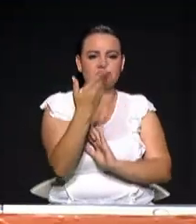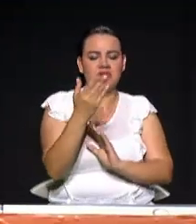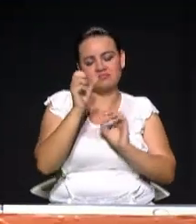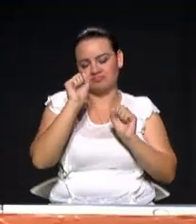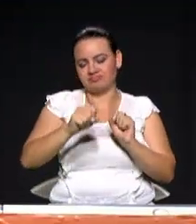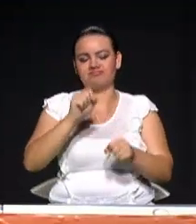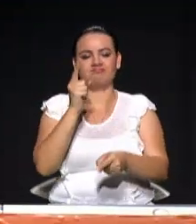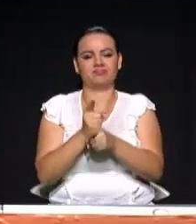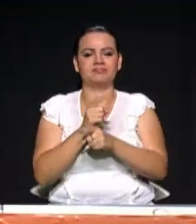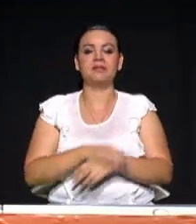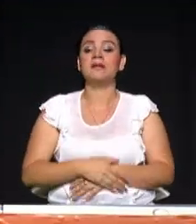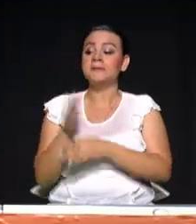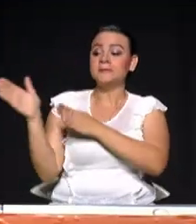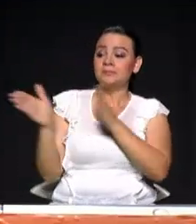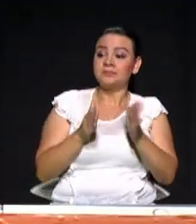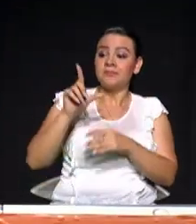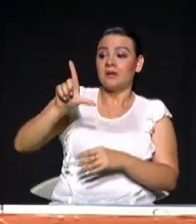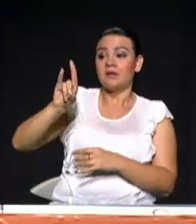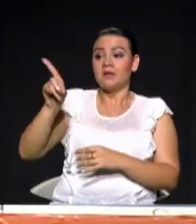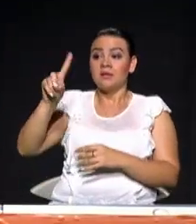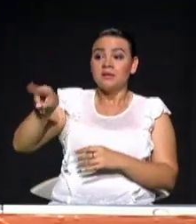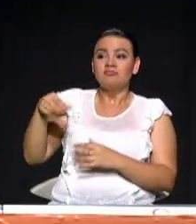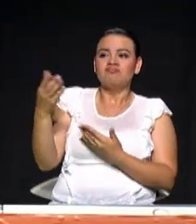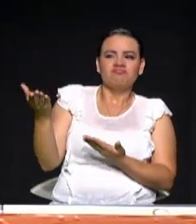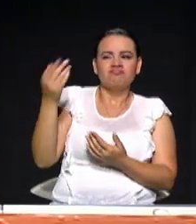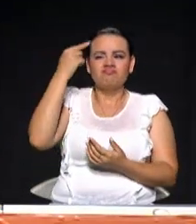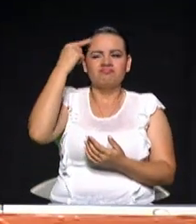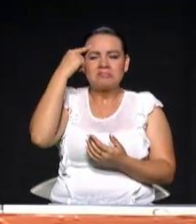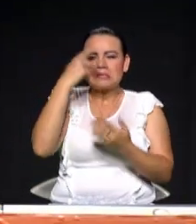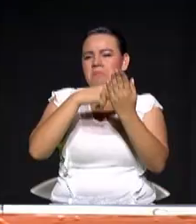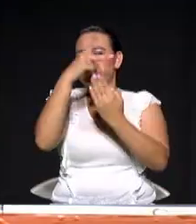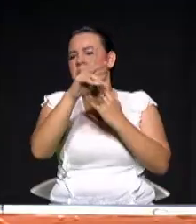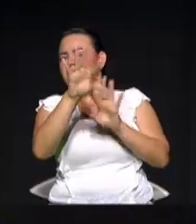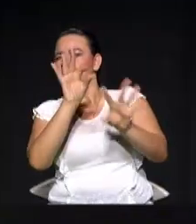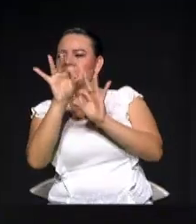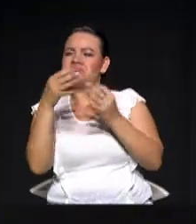Doctor Luis Fernando Muñoz, ¿de quién incluiría usted una propuesta en su eventual gobierno?